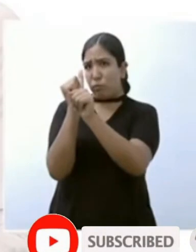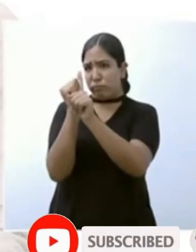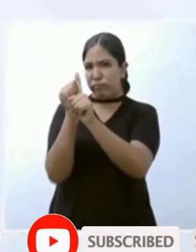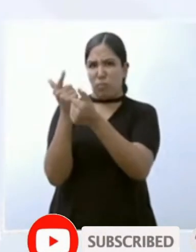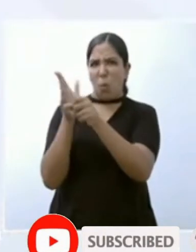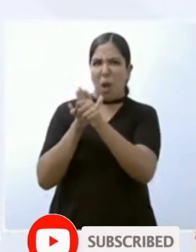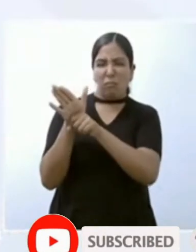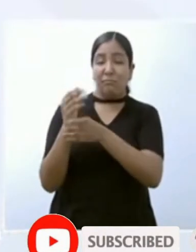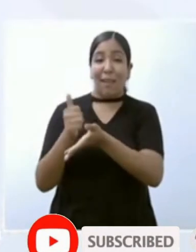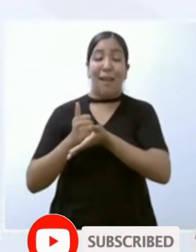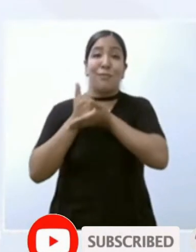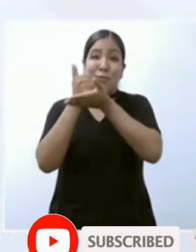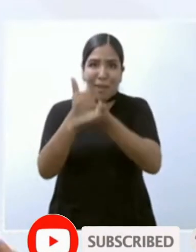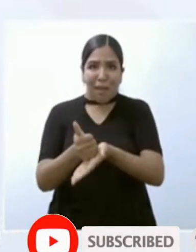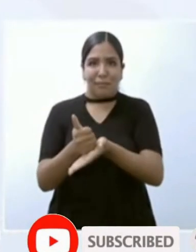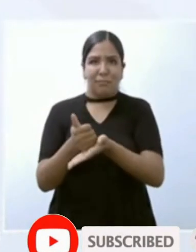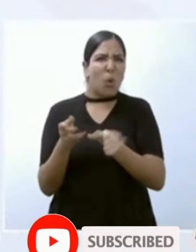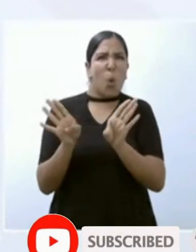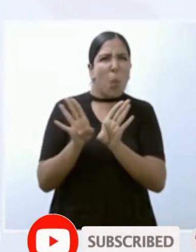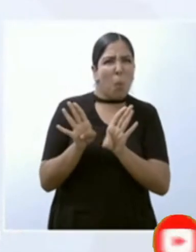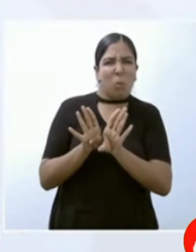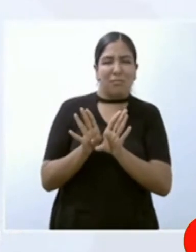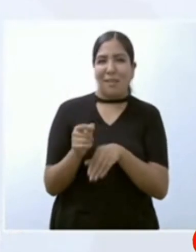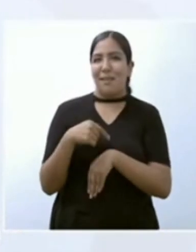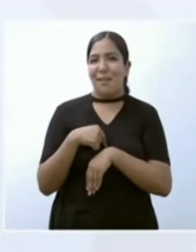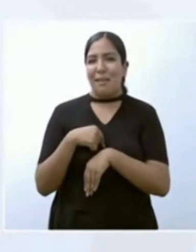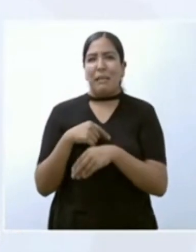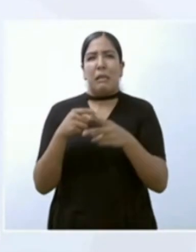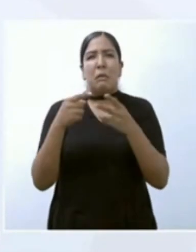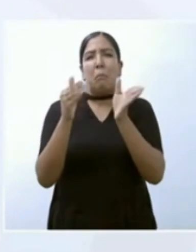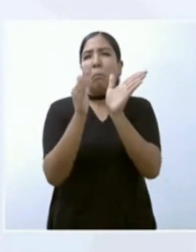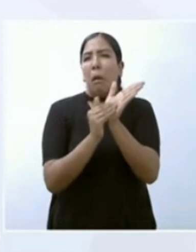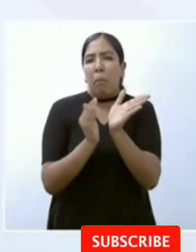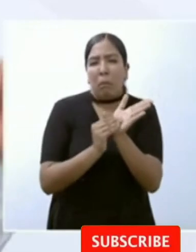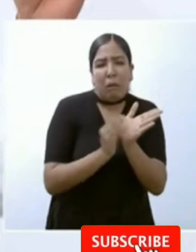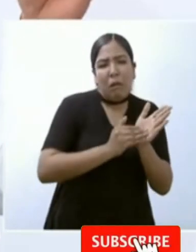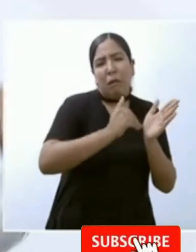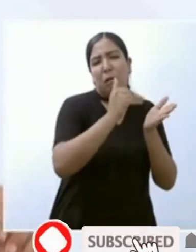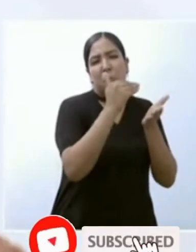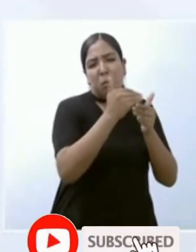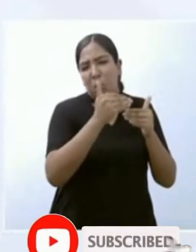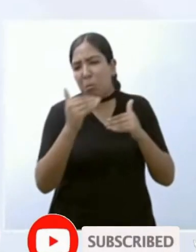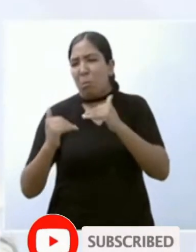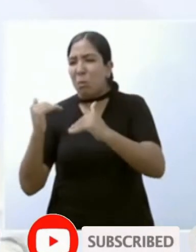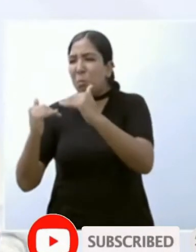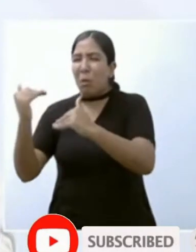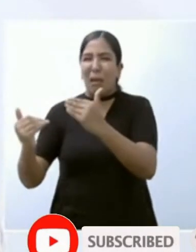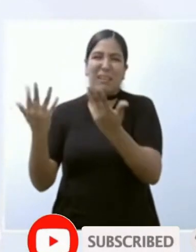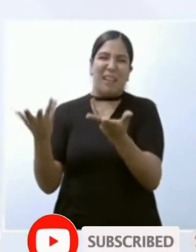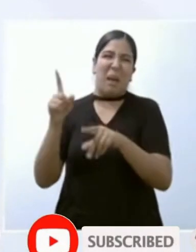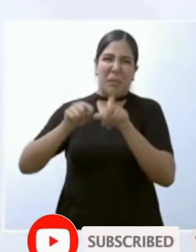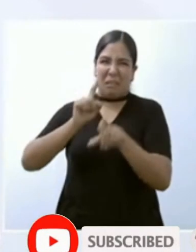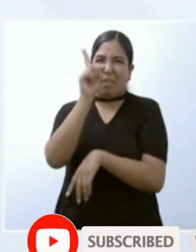facilitar trámites para que este